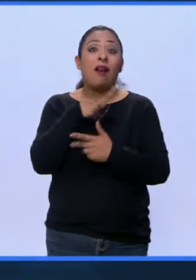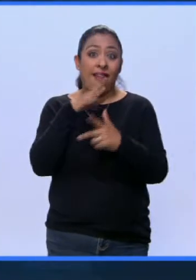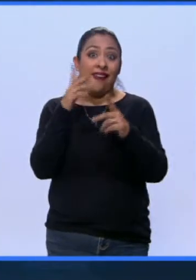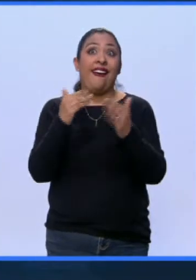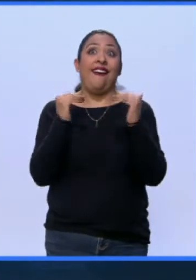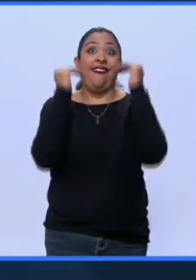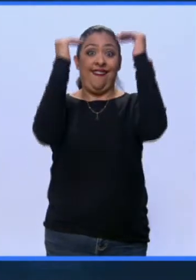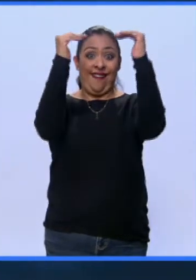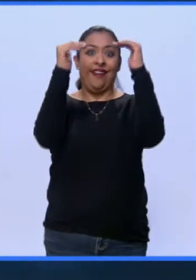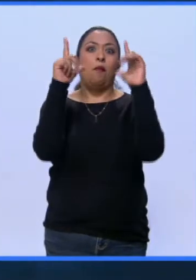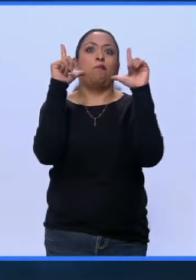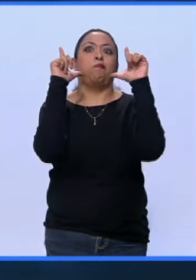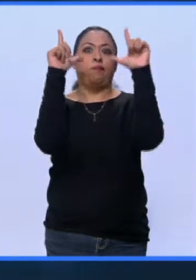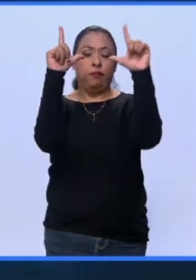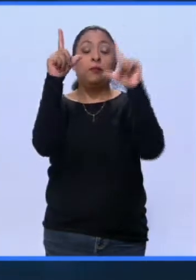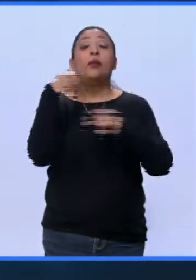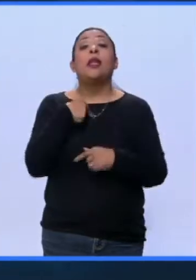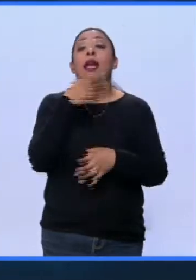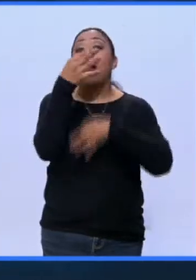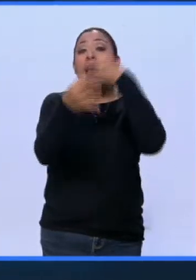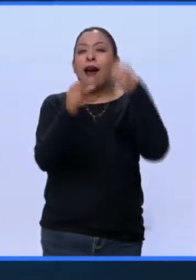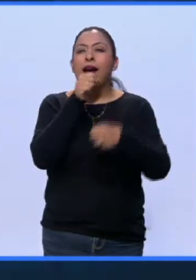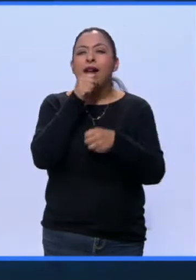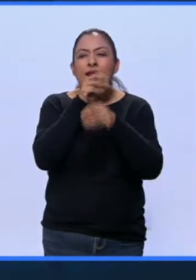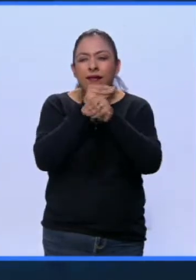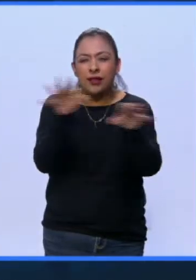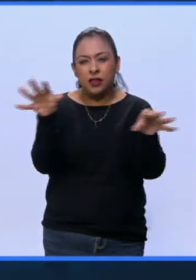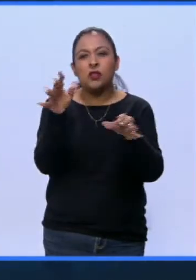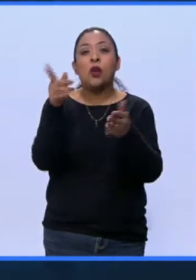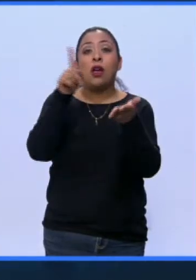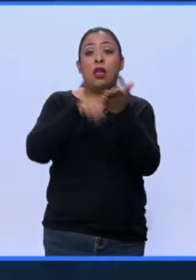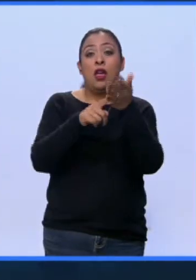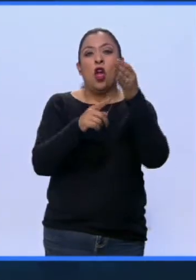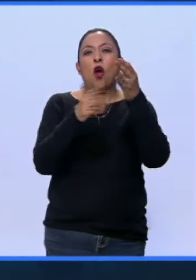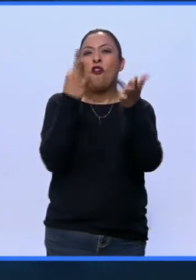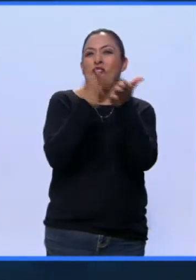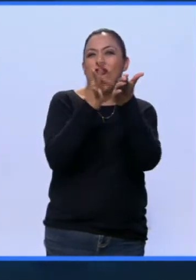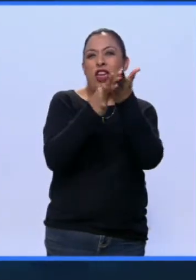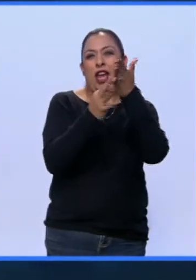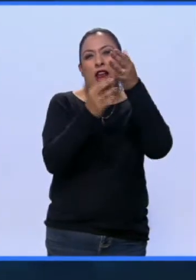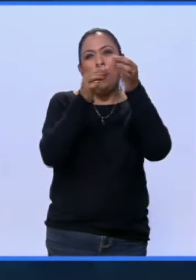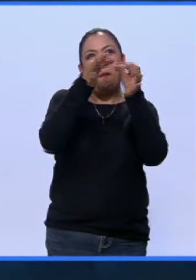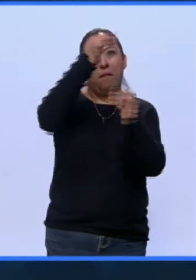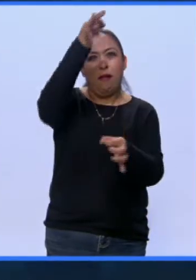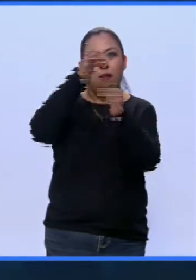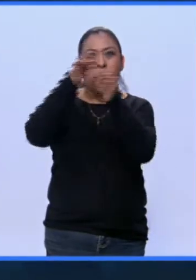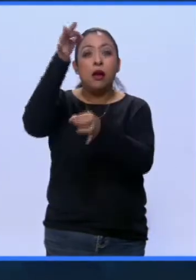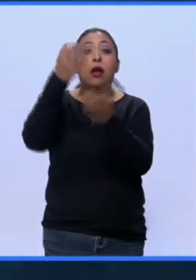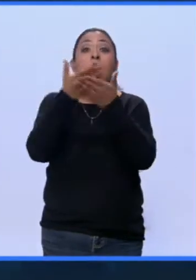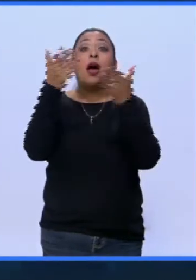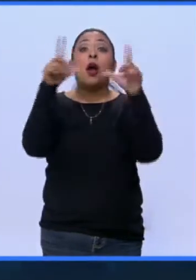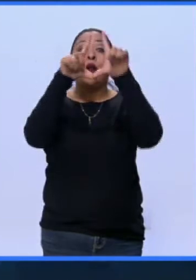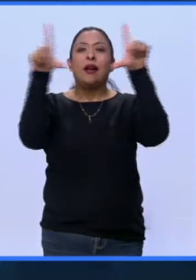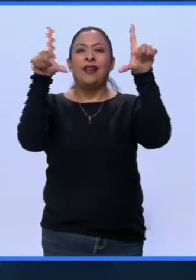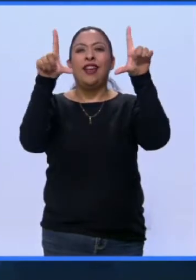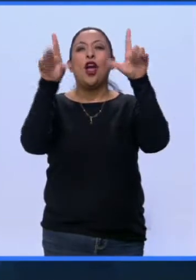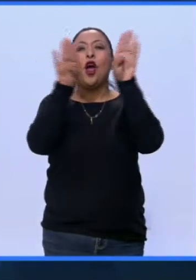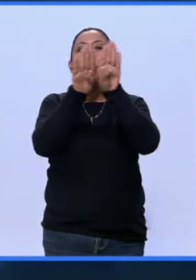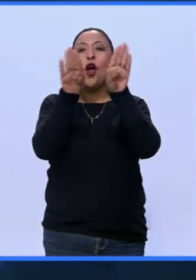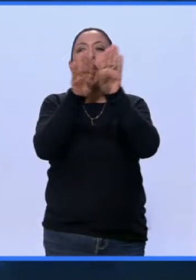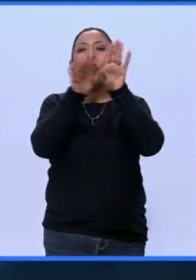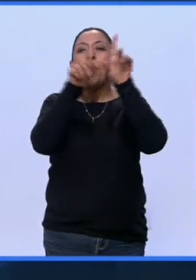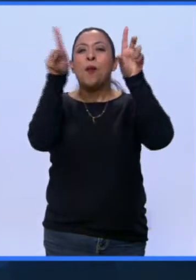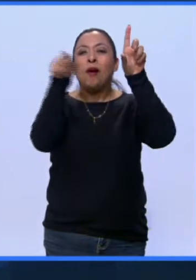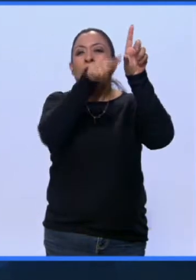espectaculares. Los anuncios espectaculares tienen estructuras de acero y ahora muchos son pantallas de video que tienen